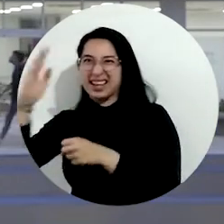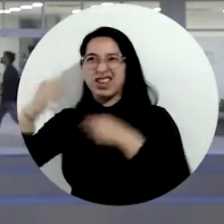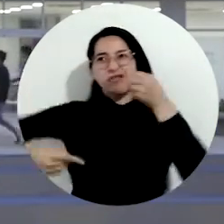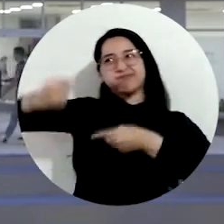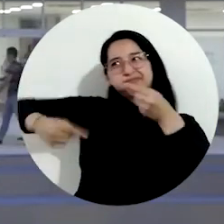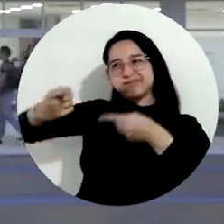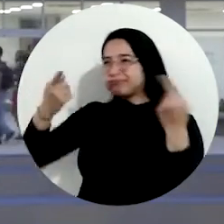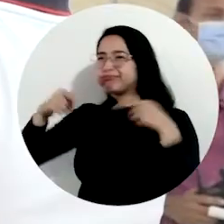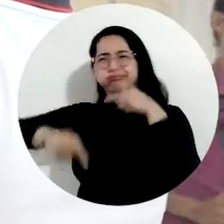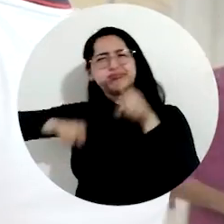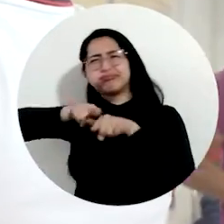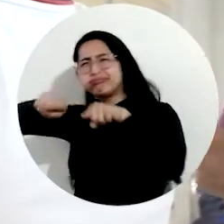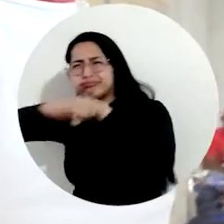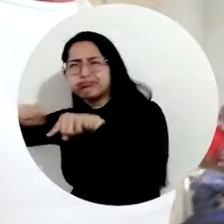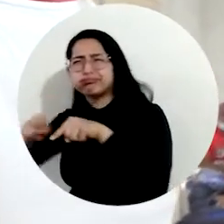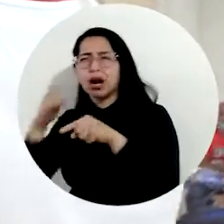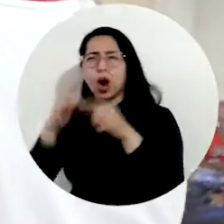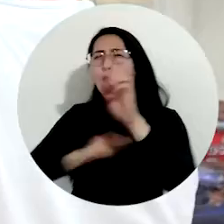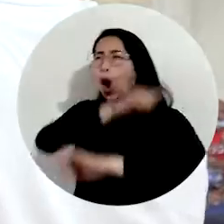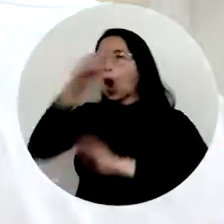toda la implementación deportiva.